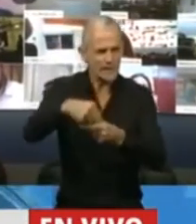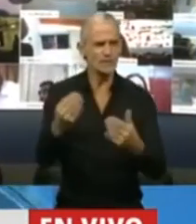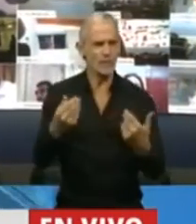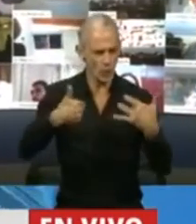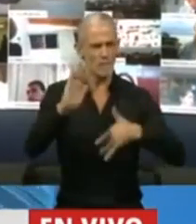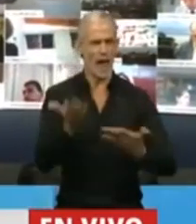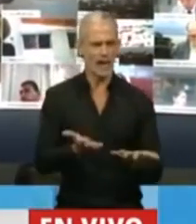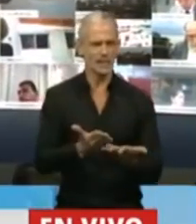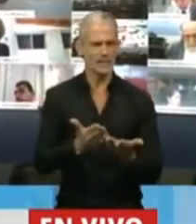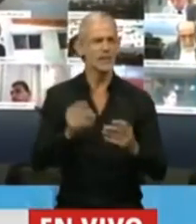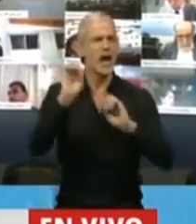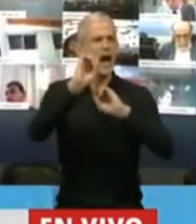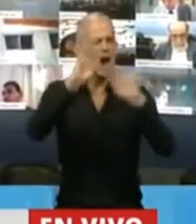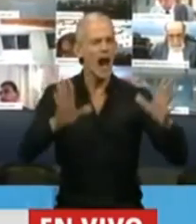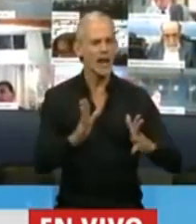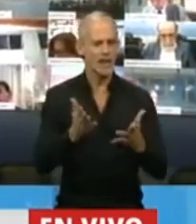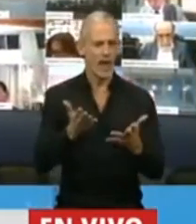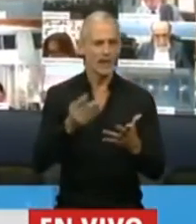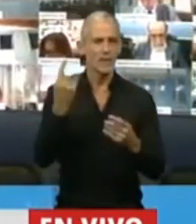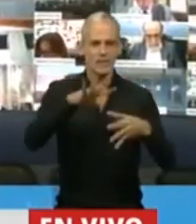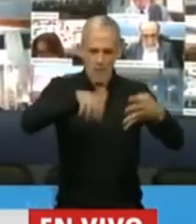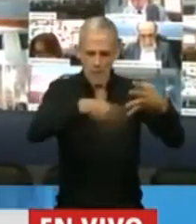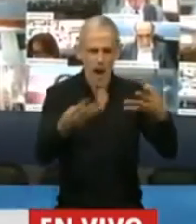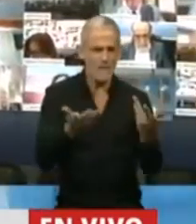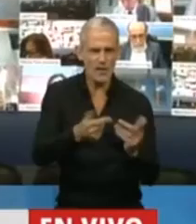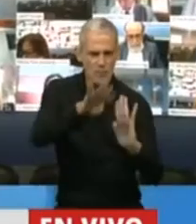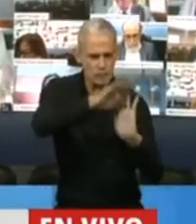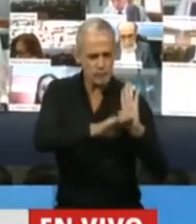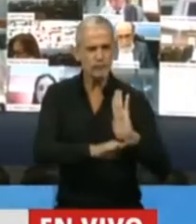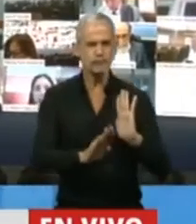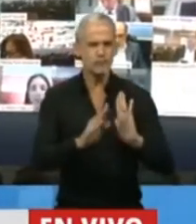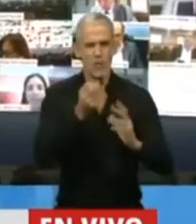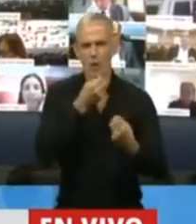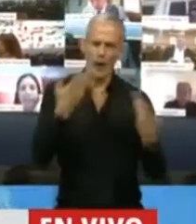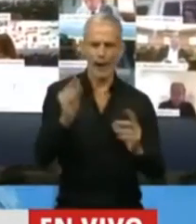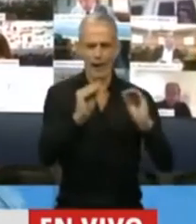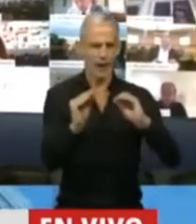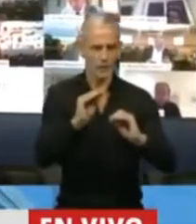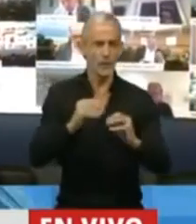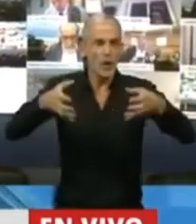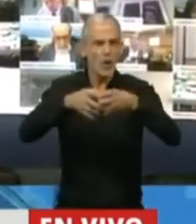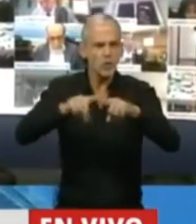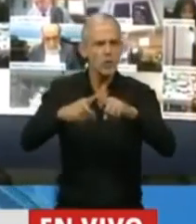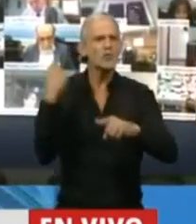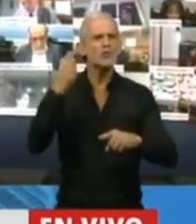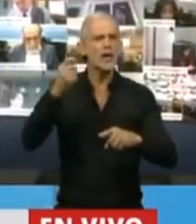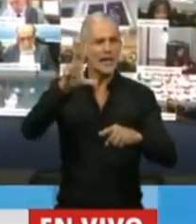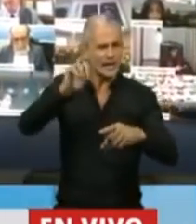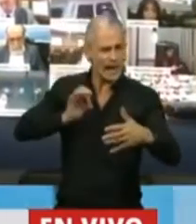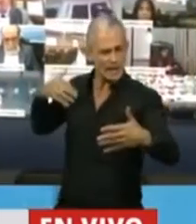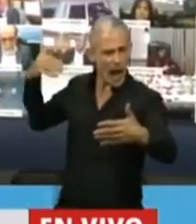transparencia y fundamentalmente planificación. Y por eso desde el bloque socialista, desde hace más de 30 años,